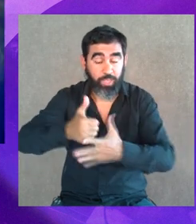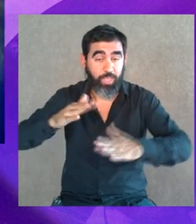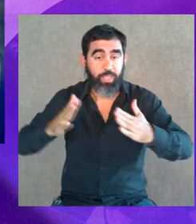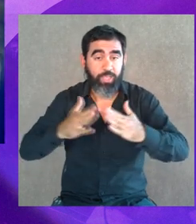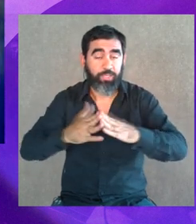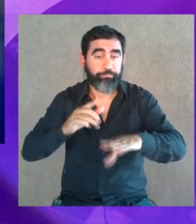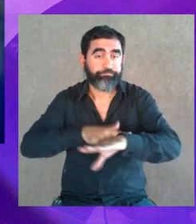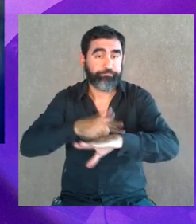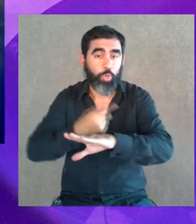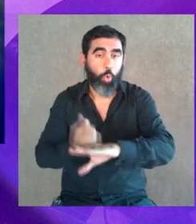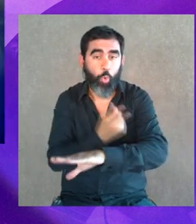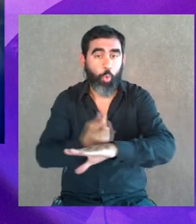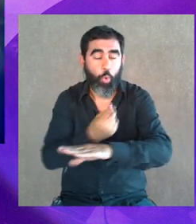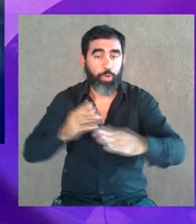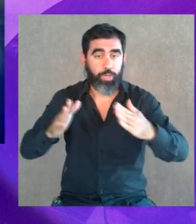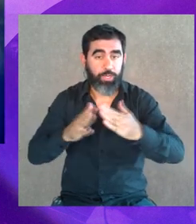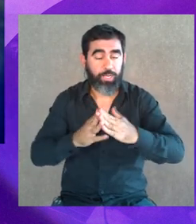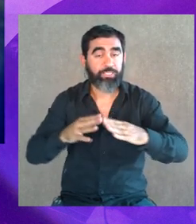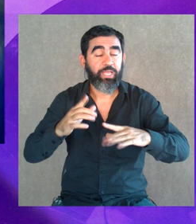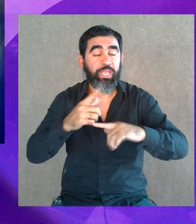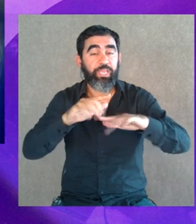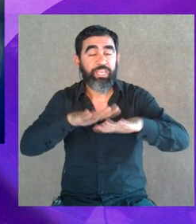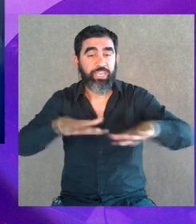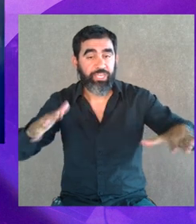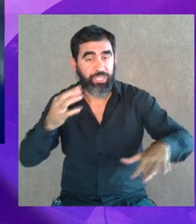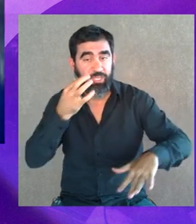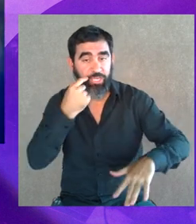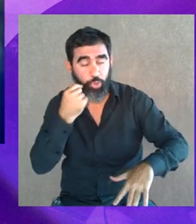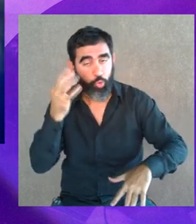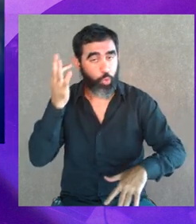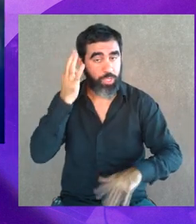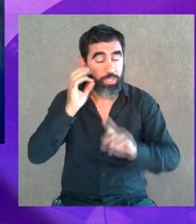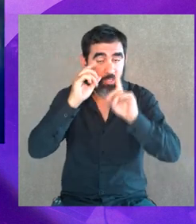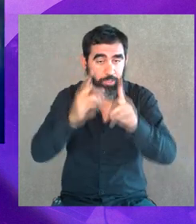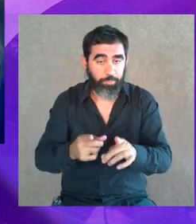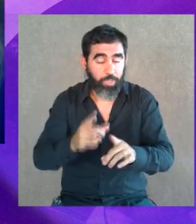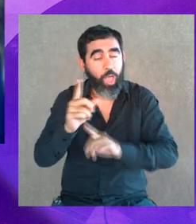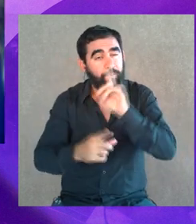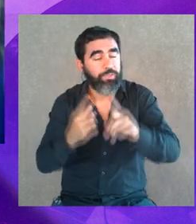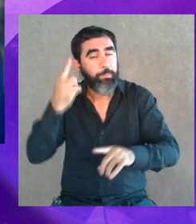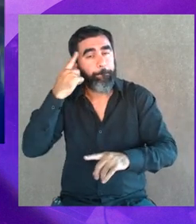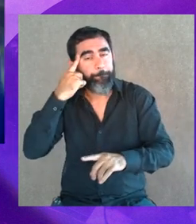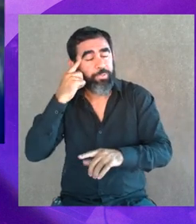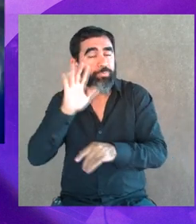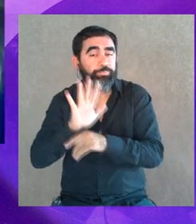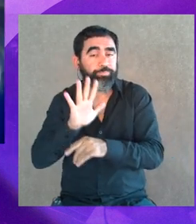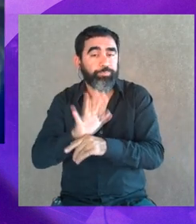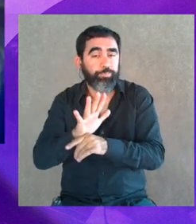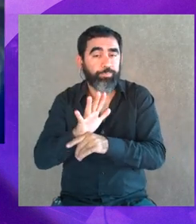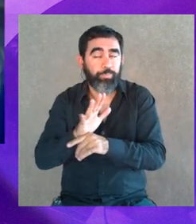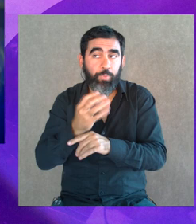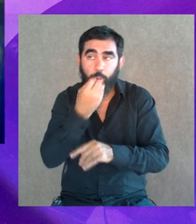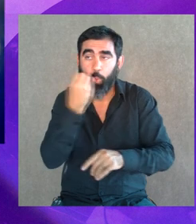mucho más tiempo, a niños y a niñas, se ha visto. A veces también lo pienso como una